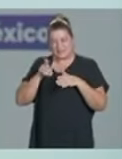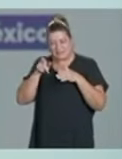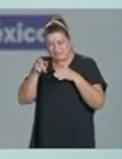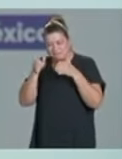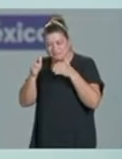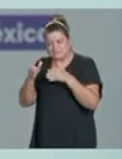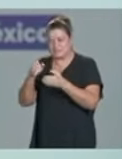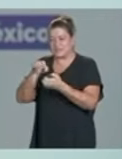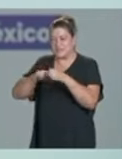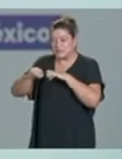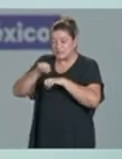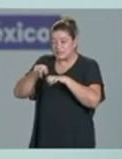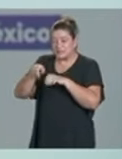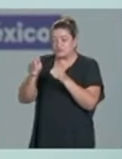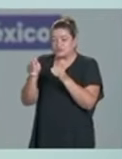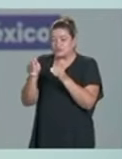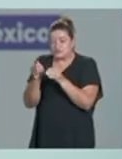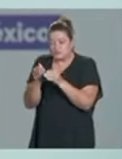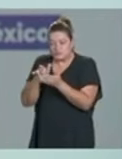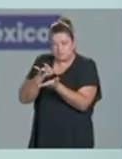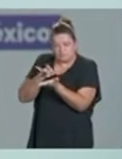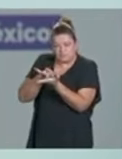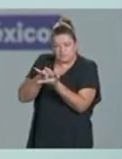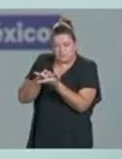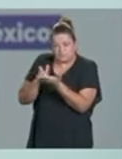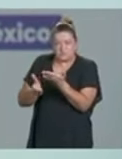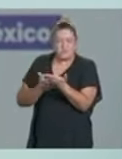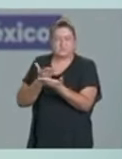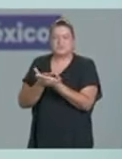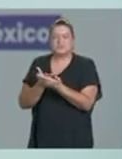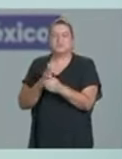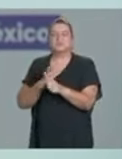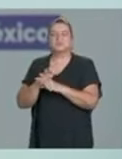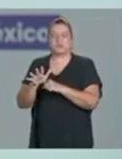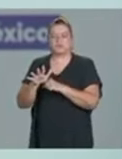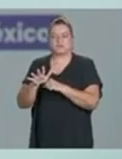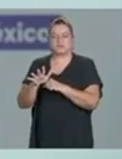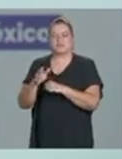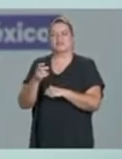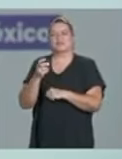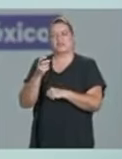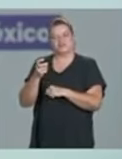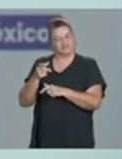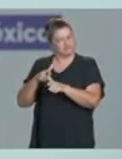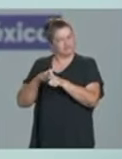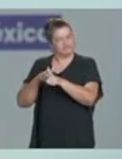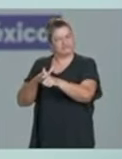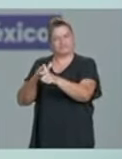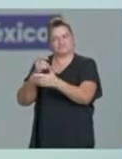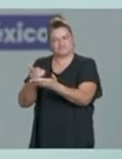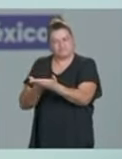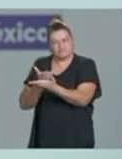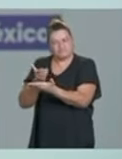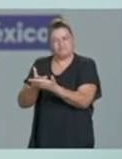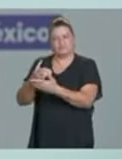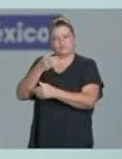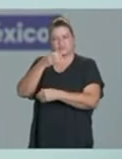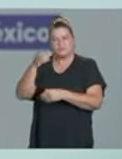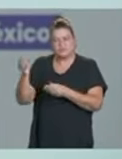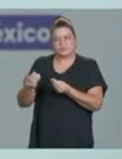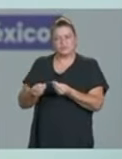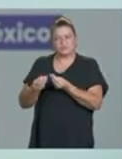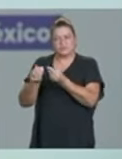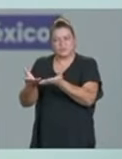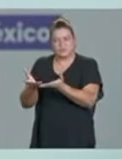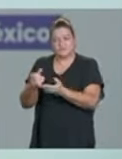recuperar parte del financiamiento al campo, pero además vamos a seguir manteniendo los fertilizantes gratuitos que se dan ahora y